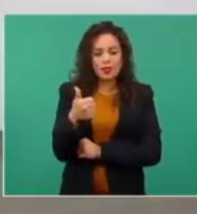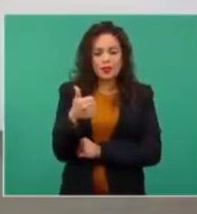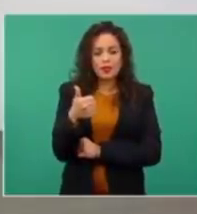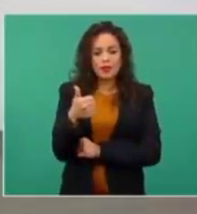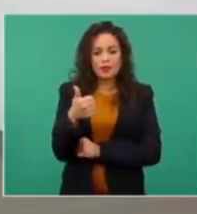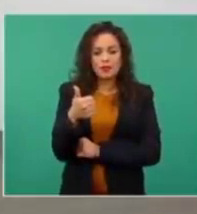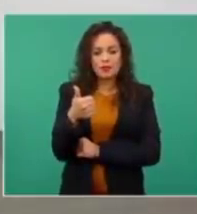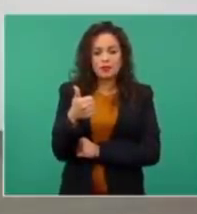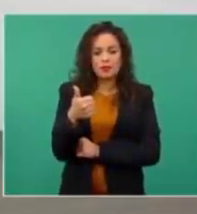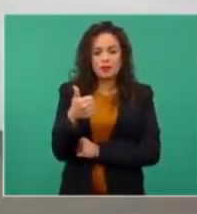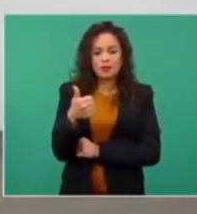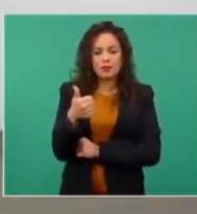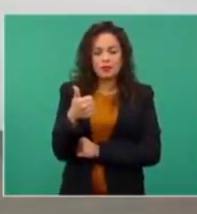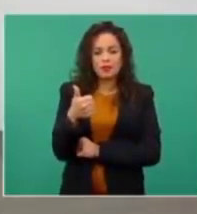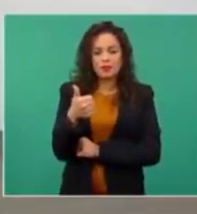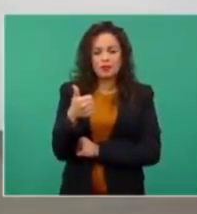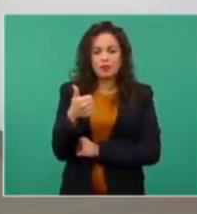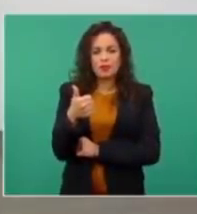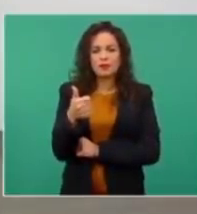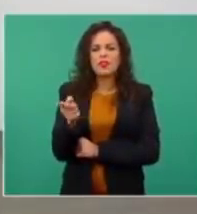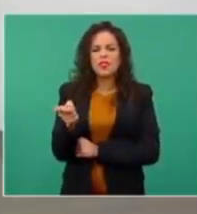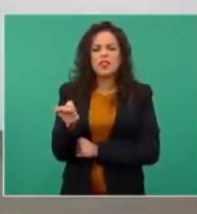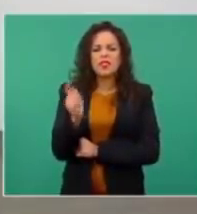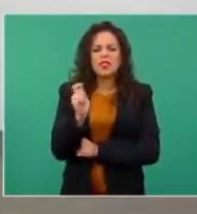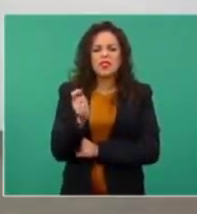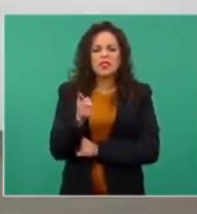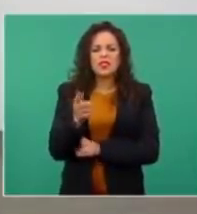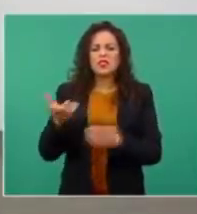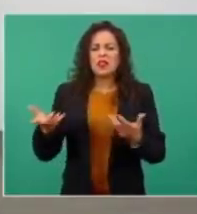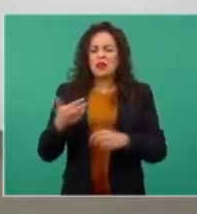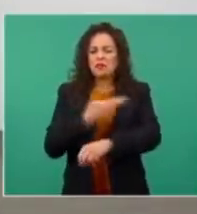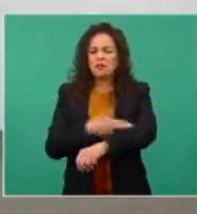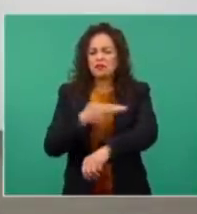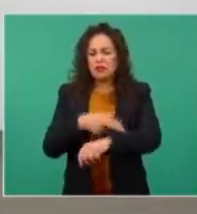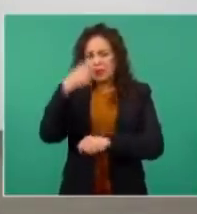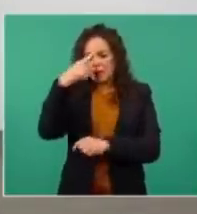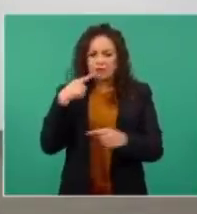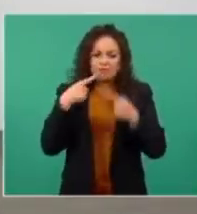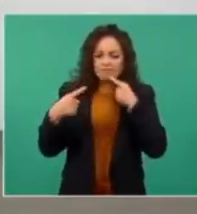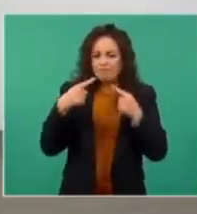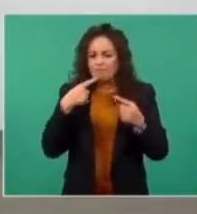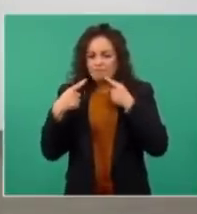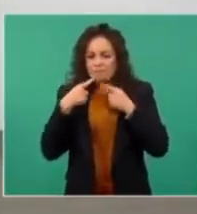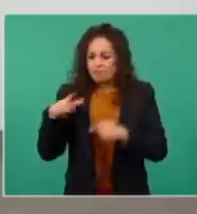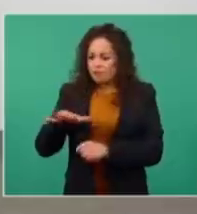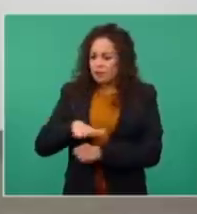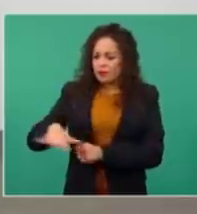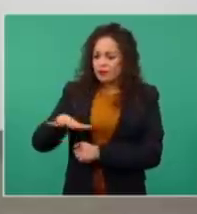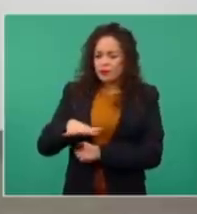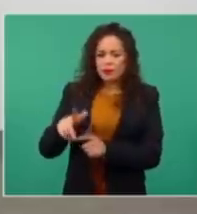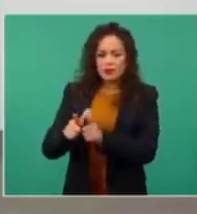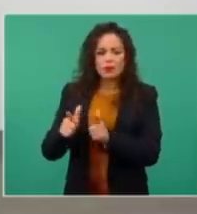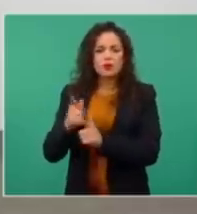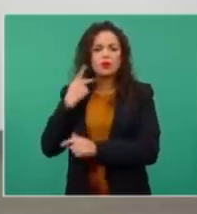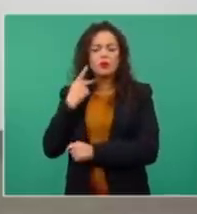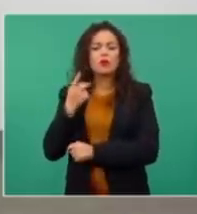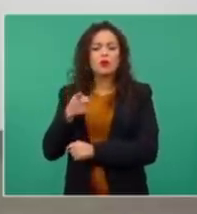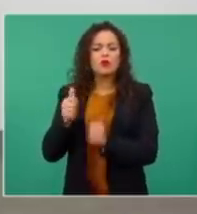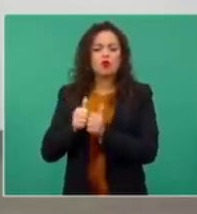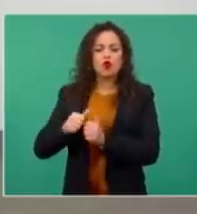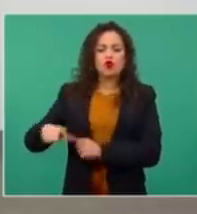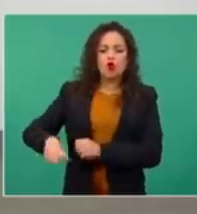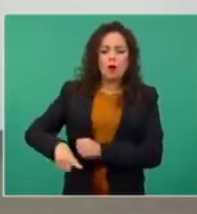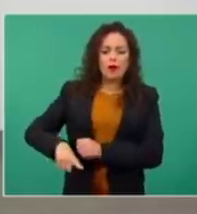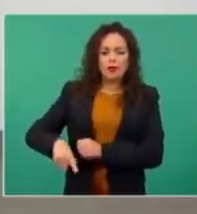o estaba en proceso una negociación de los partidos con gobernación para la independencia